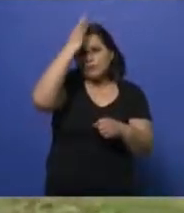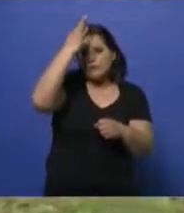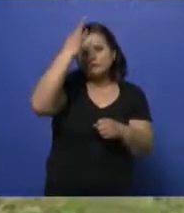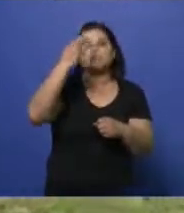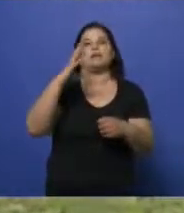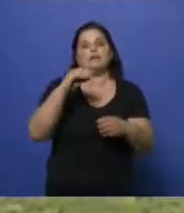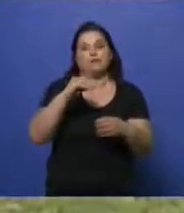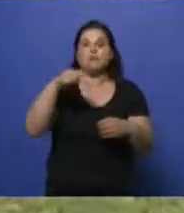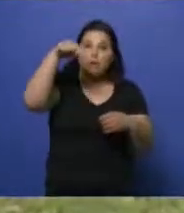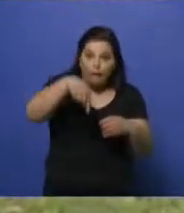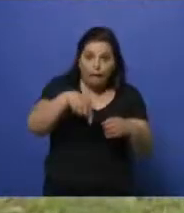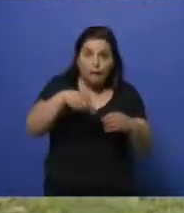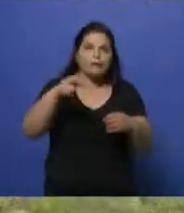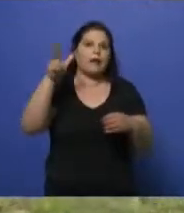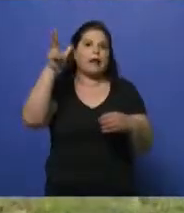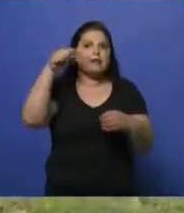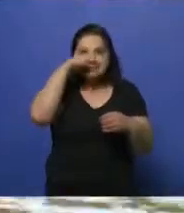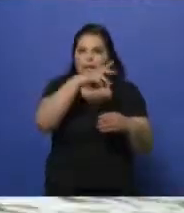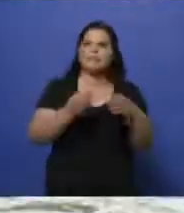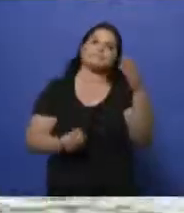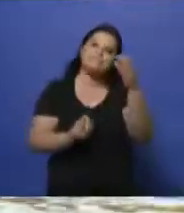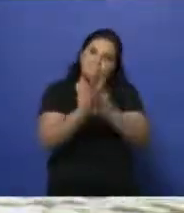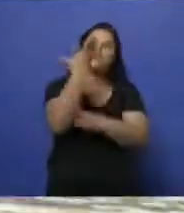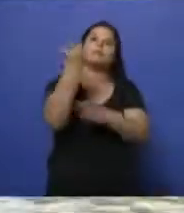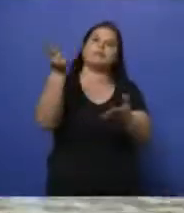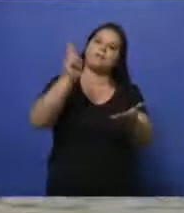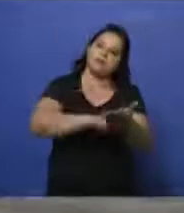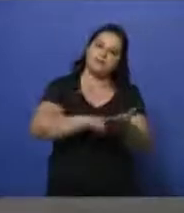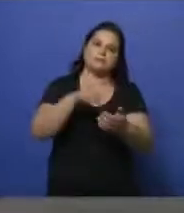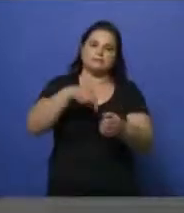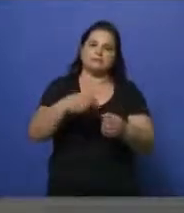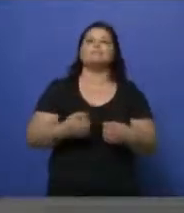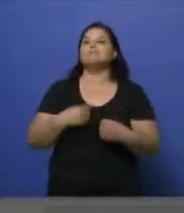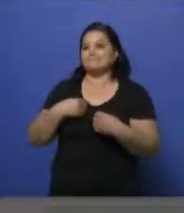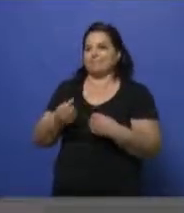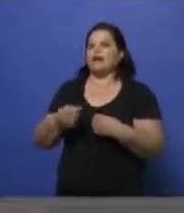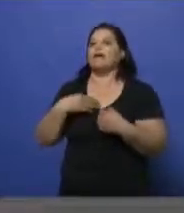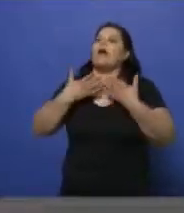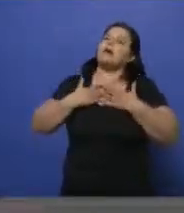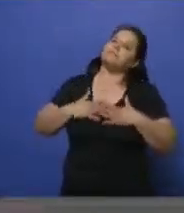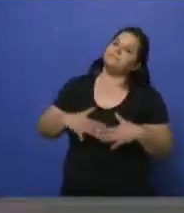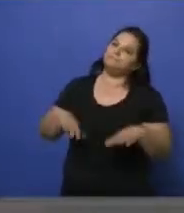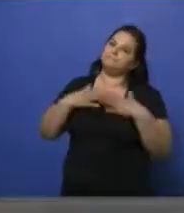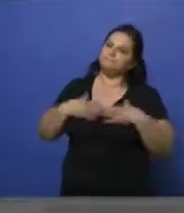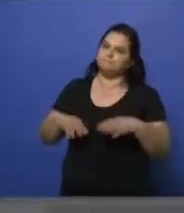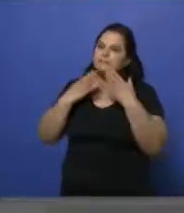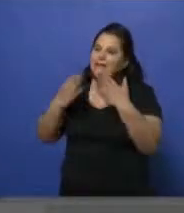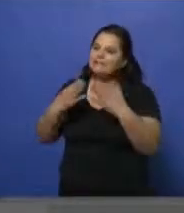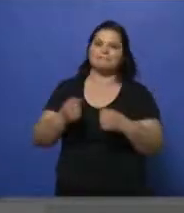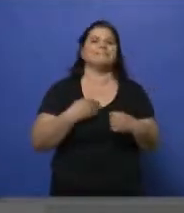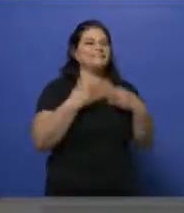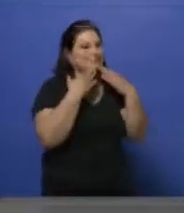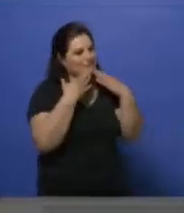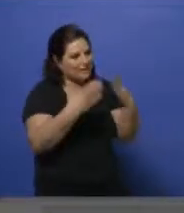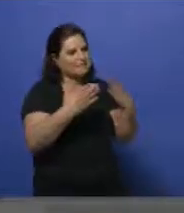ya estuvimos de nuevo, y bueno, hasta ahora no hemos parado. A descansar, y gracias, Gustavo. No, gracias a ustedes. El